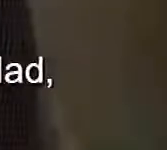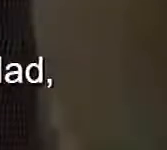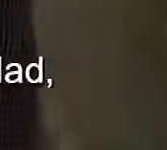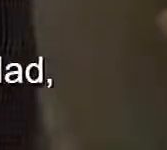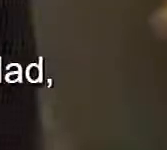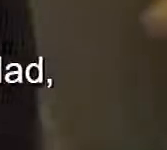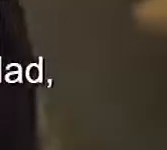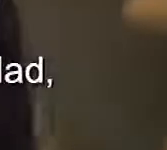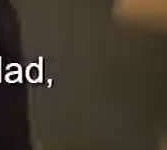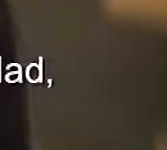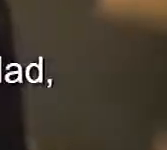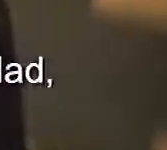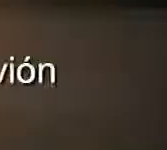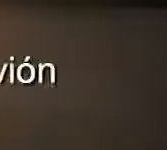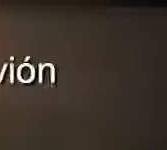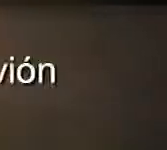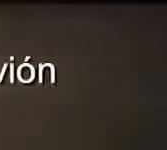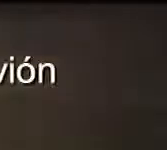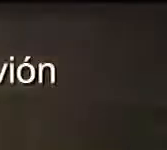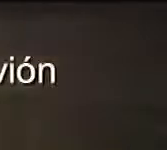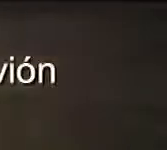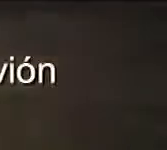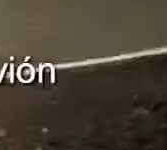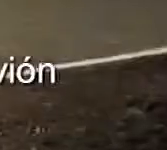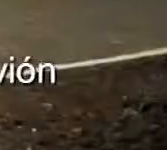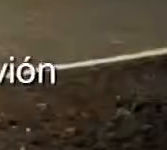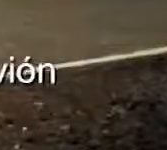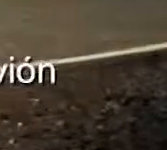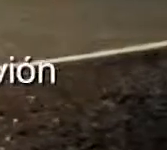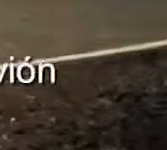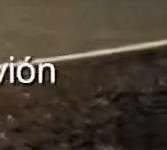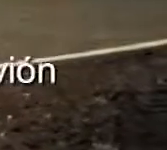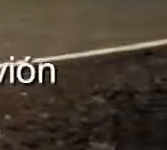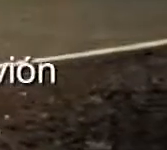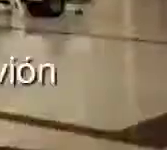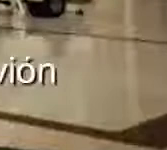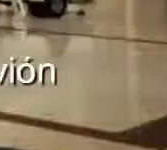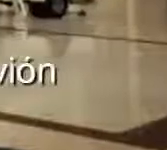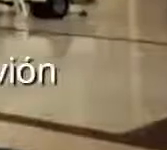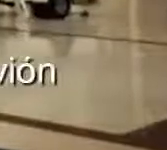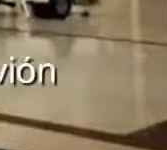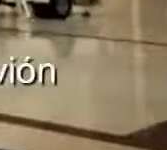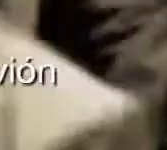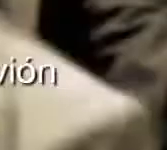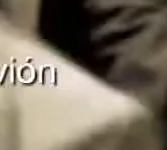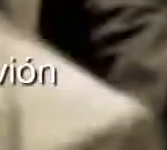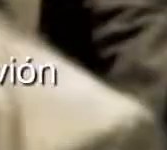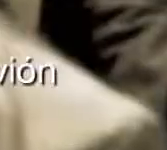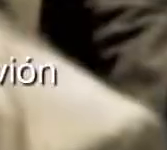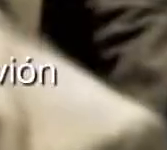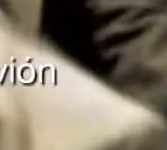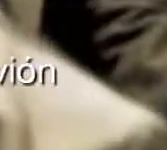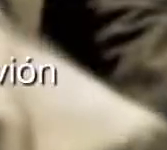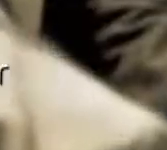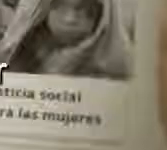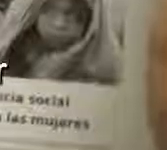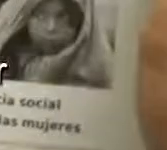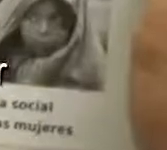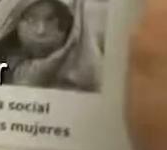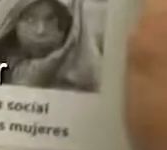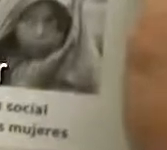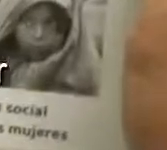priorizando a quienes más lo necesitan. Cuando un presidente había renunciado a los pinos, al avión y al Estado Mayor Presidencial.